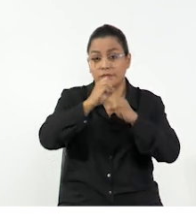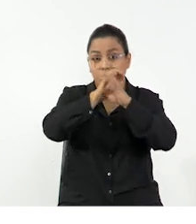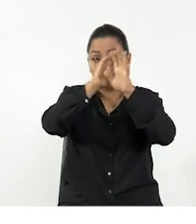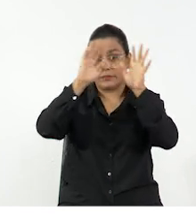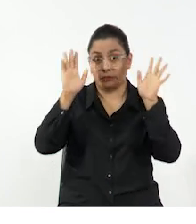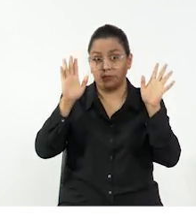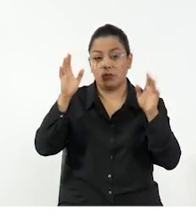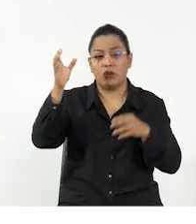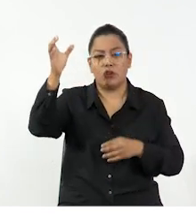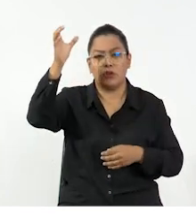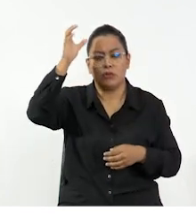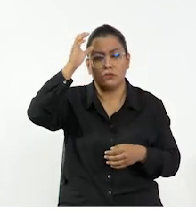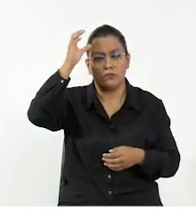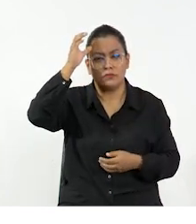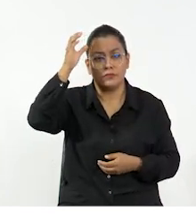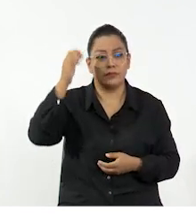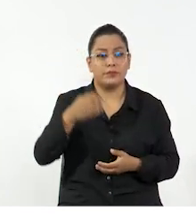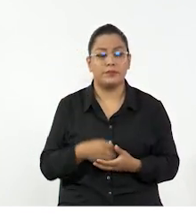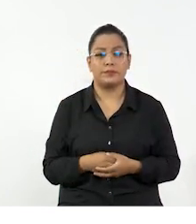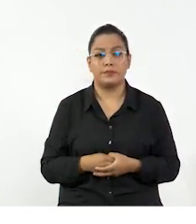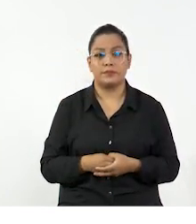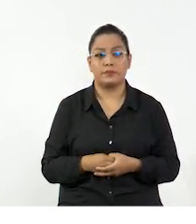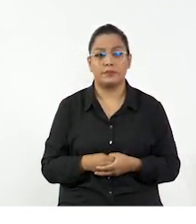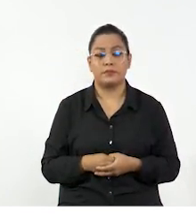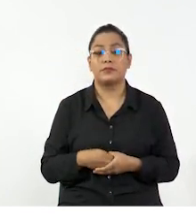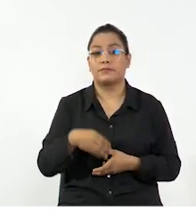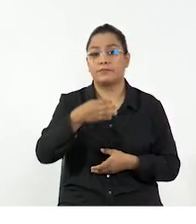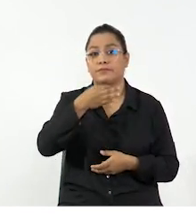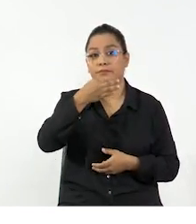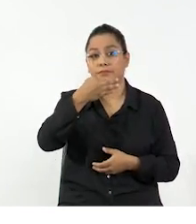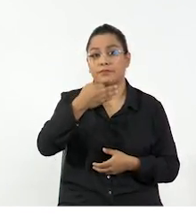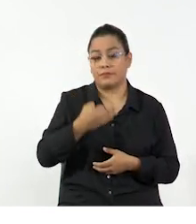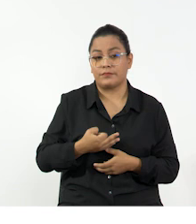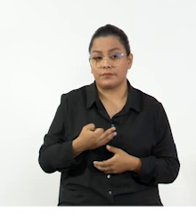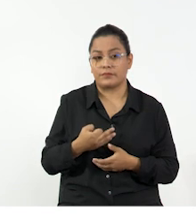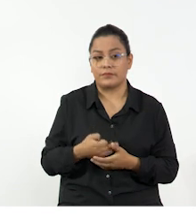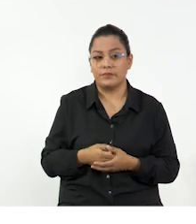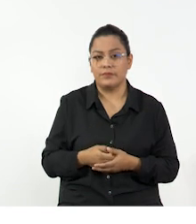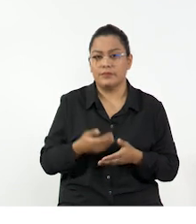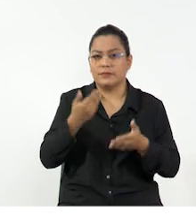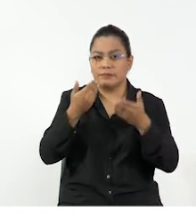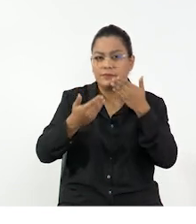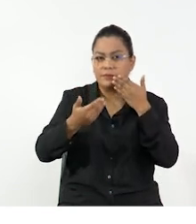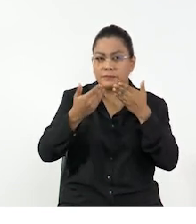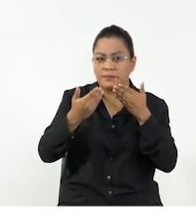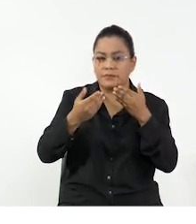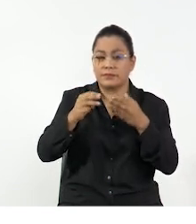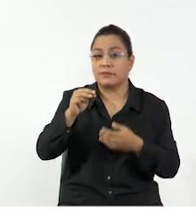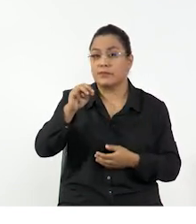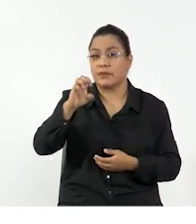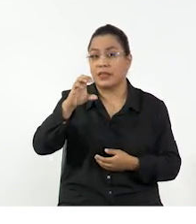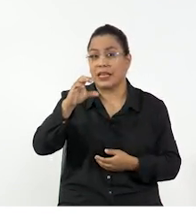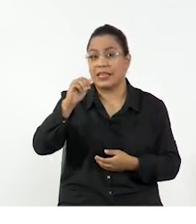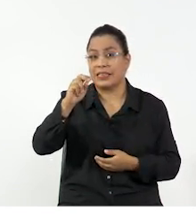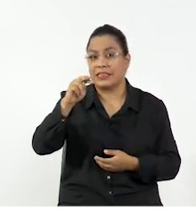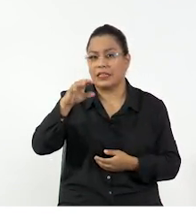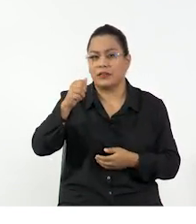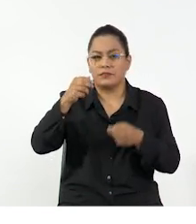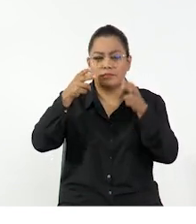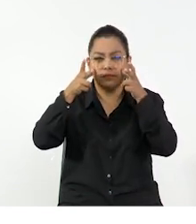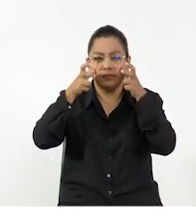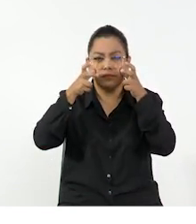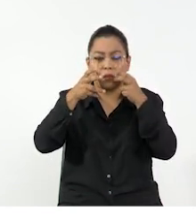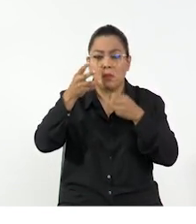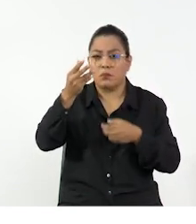comprendamos a plenitud cada uno de los conceptos físicos que, si bien es cierto, están descritos por la